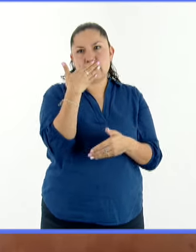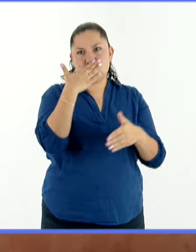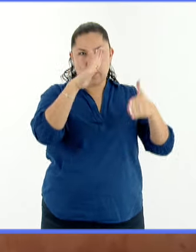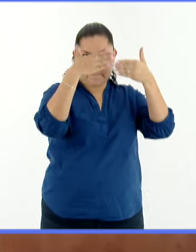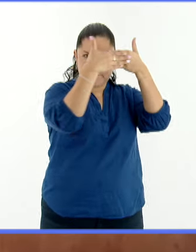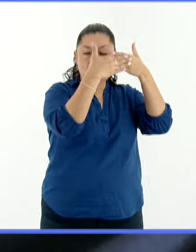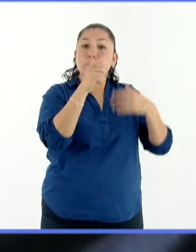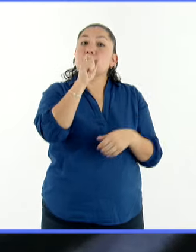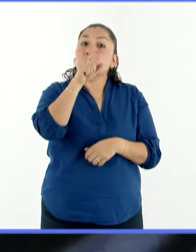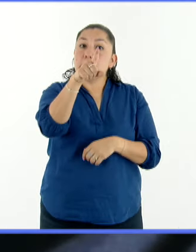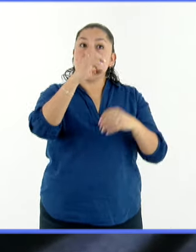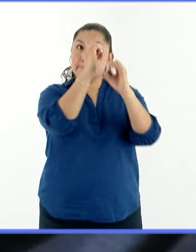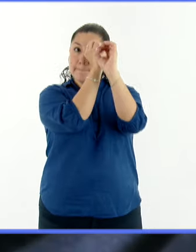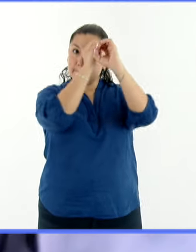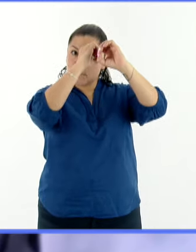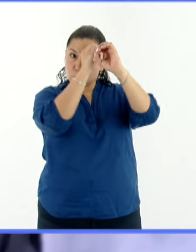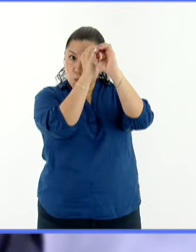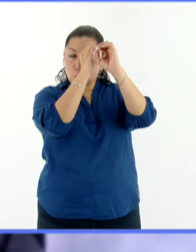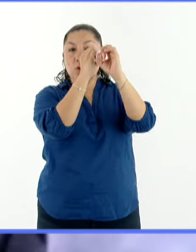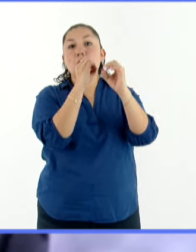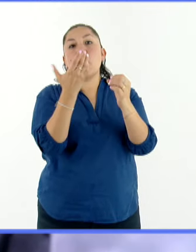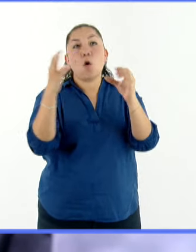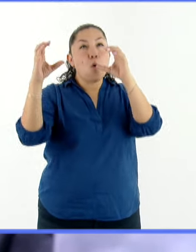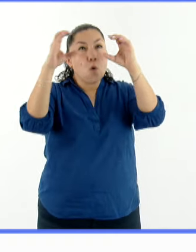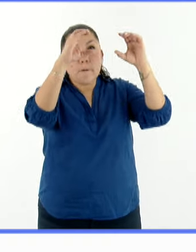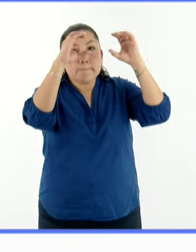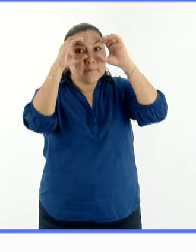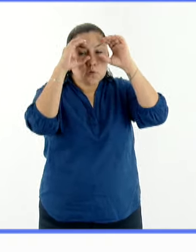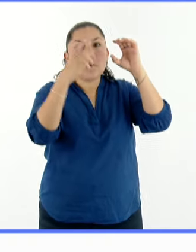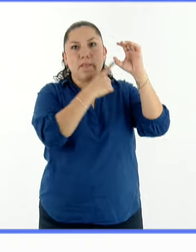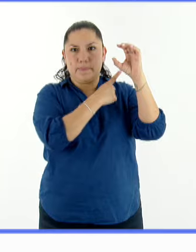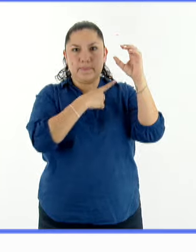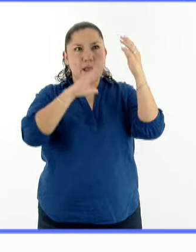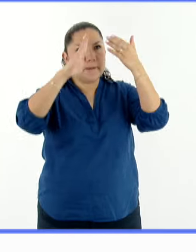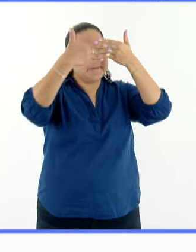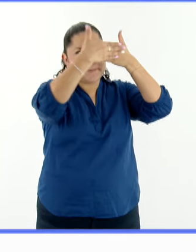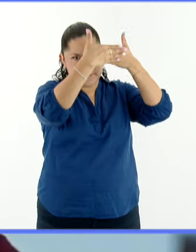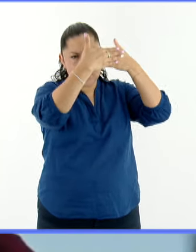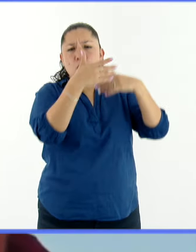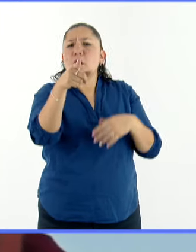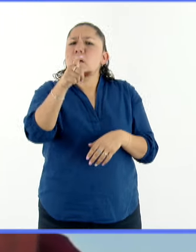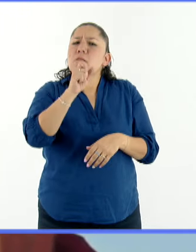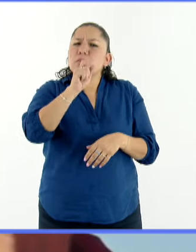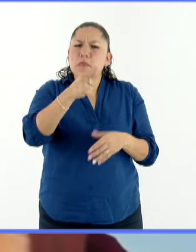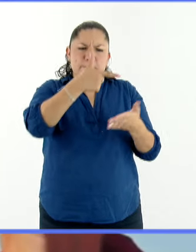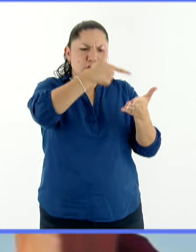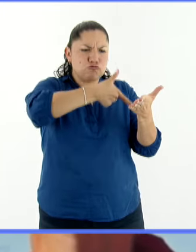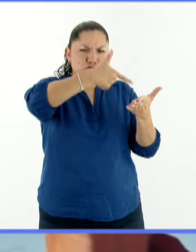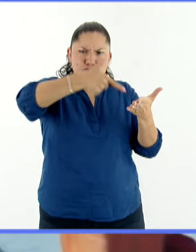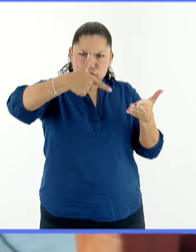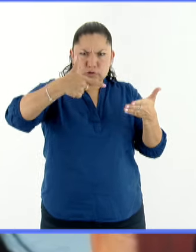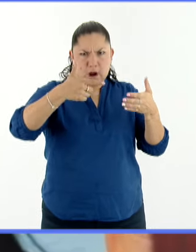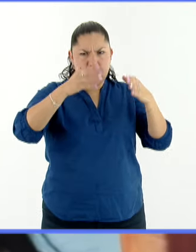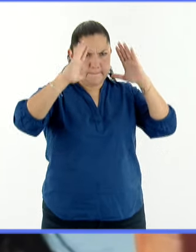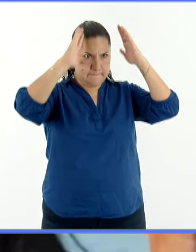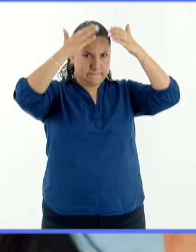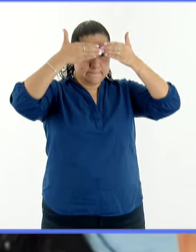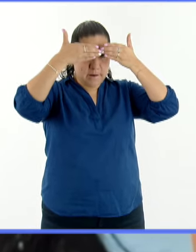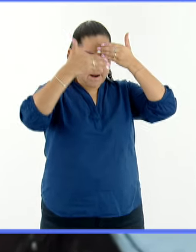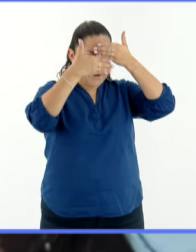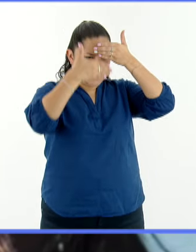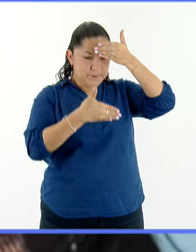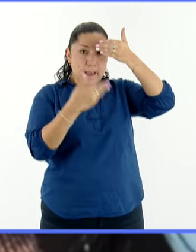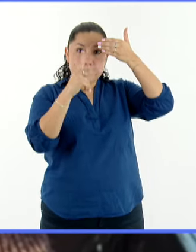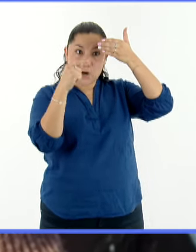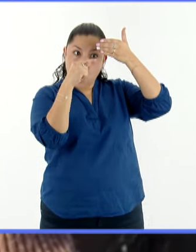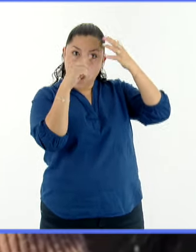deben tener estos filtros especiales. También es posible usar los vidrios para soldar, pero es importante asegurar que su grado de